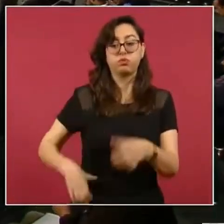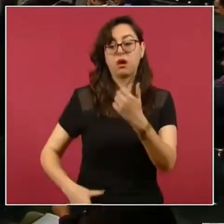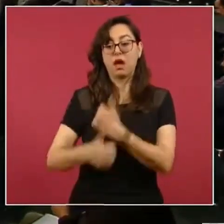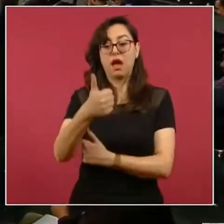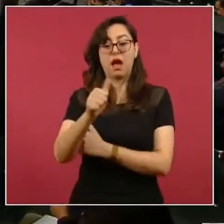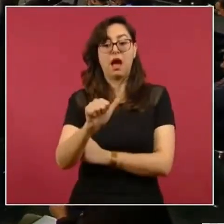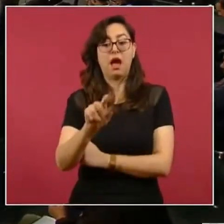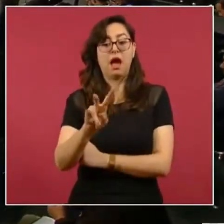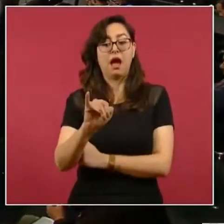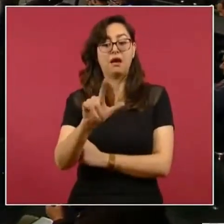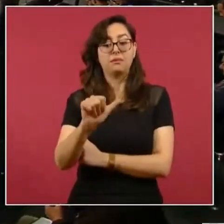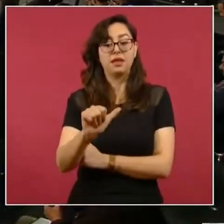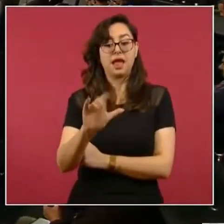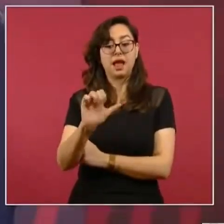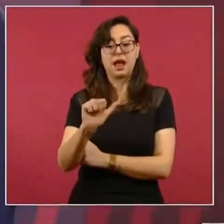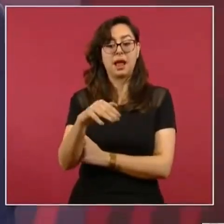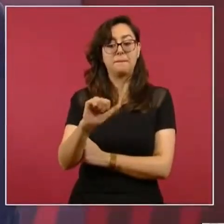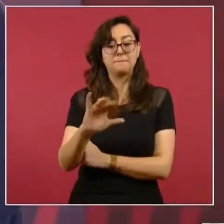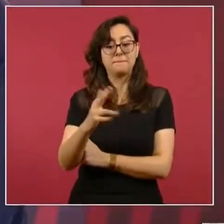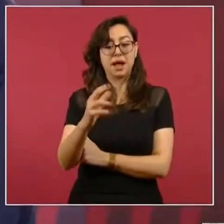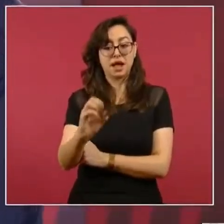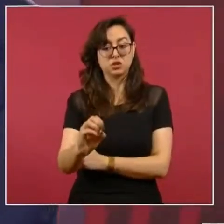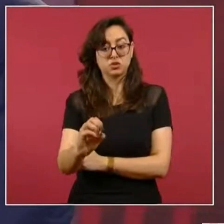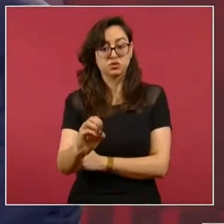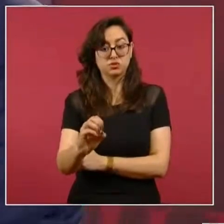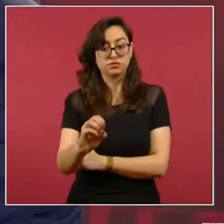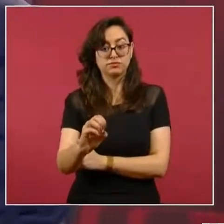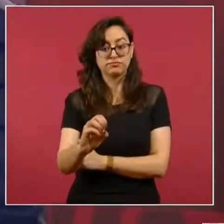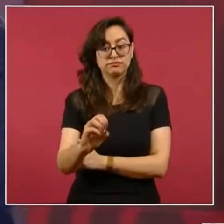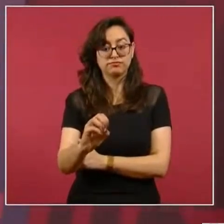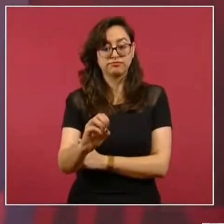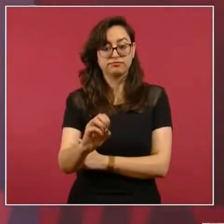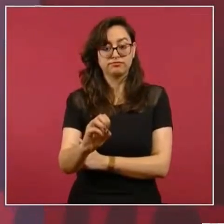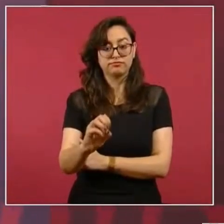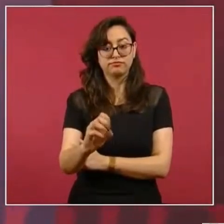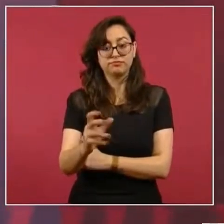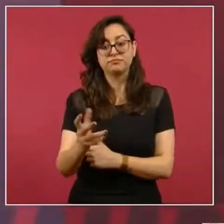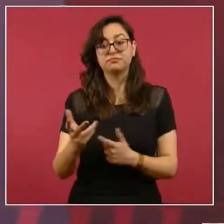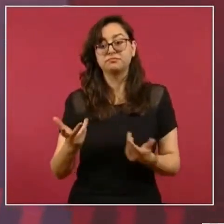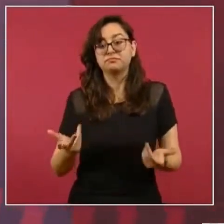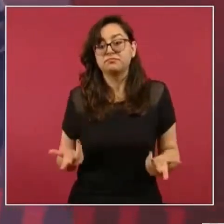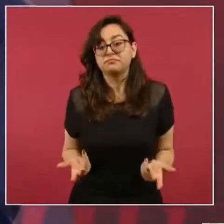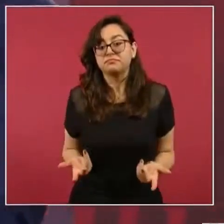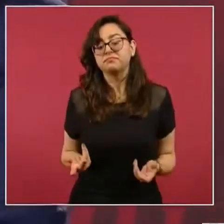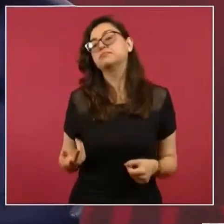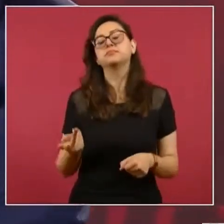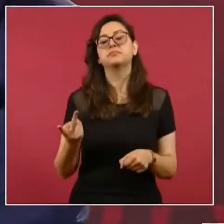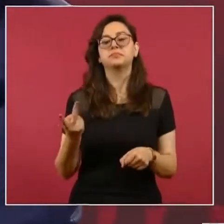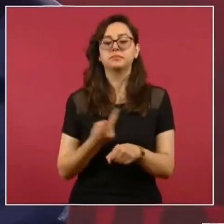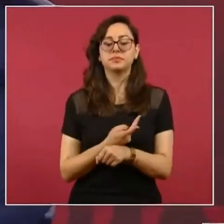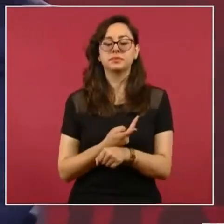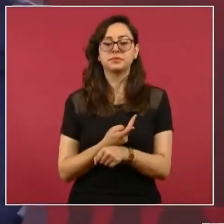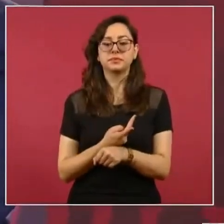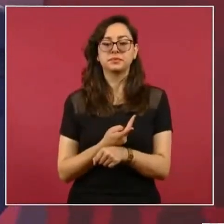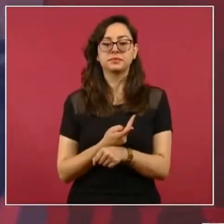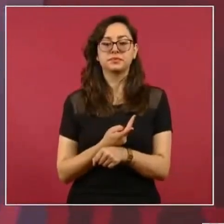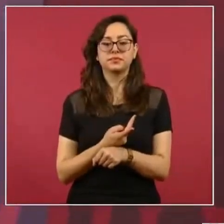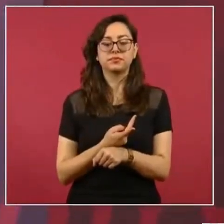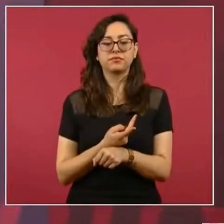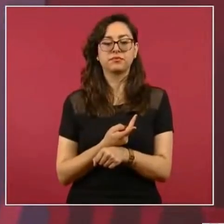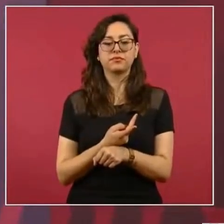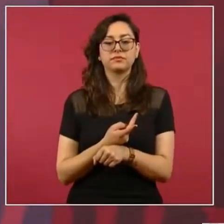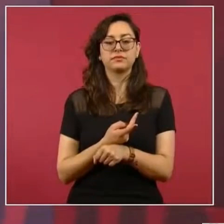No se pudo. Esa es mi hipótesis. Que el